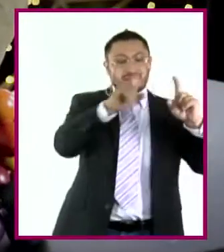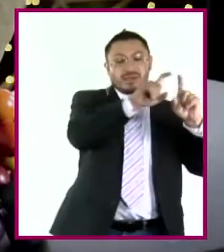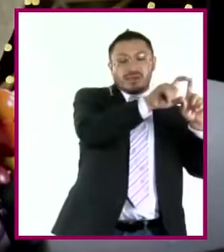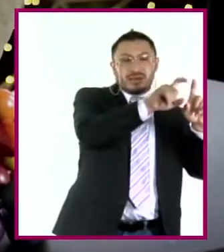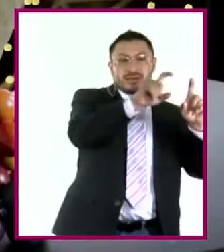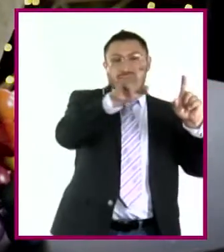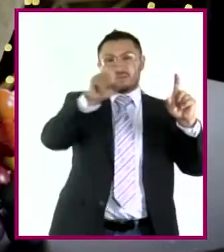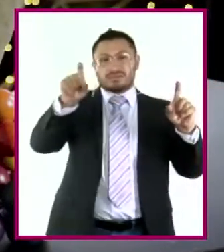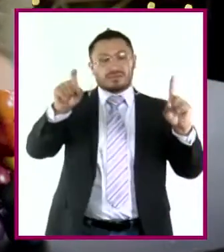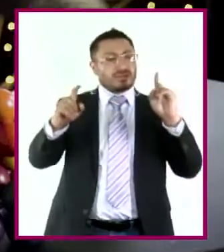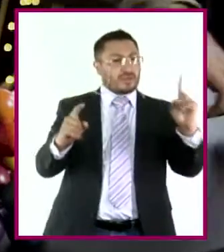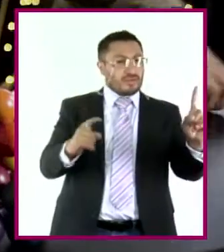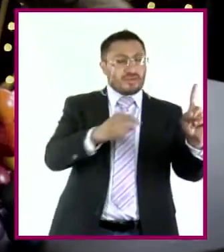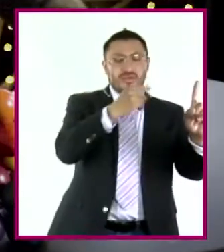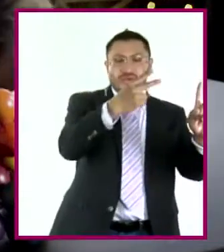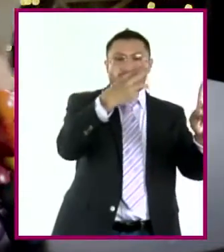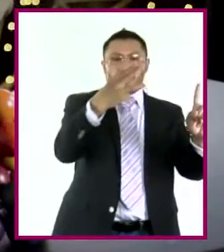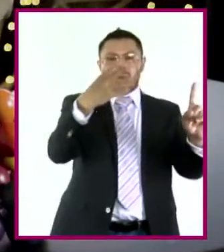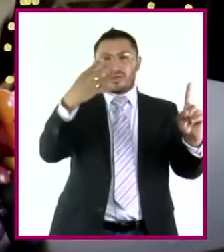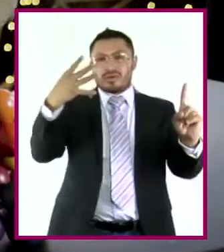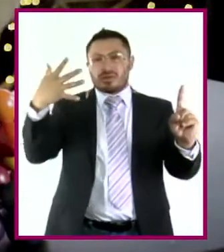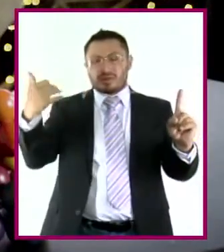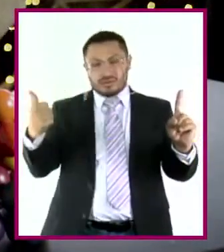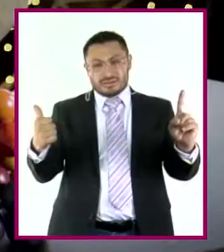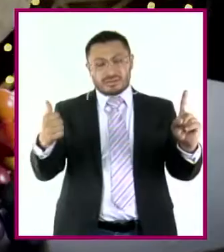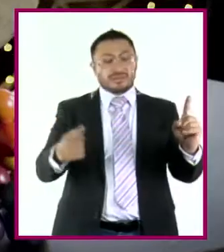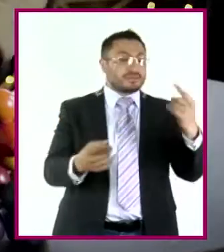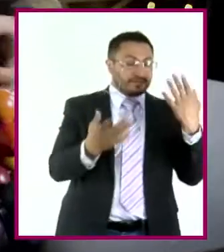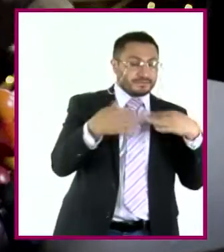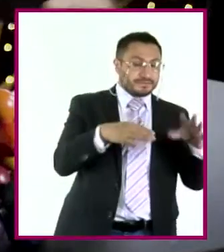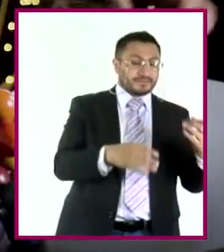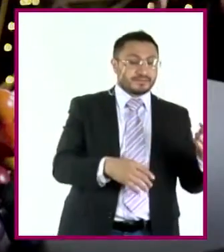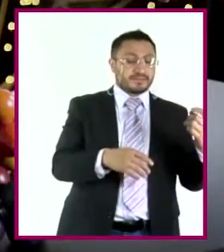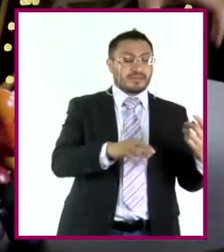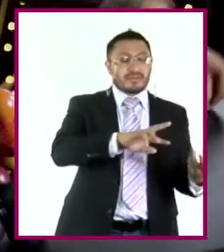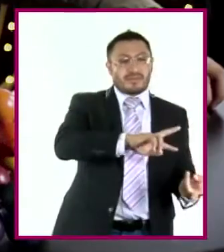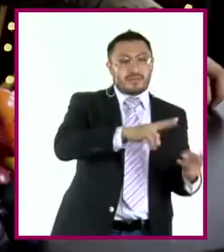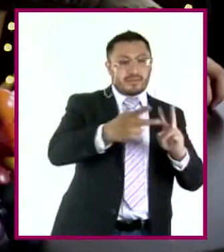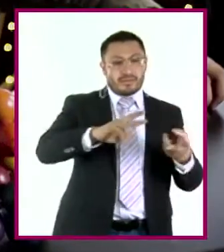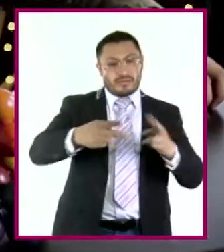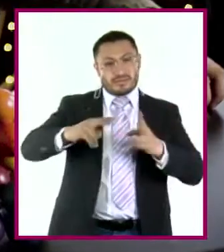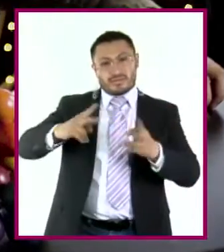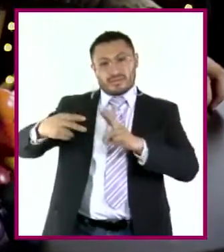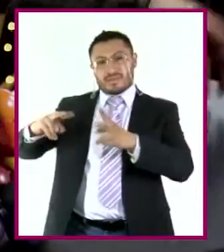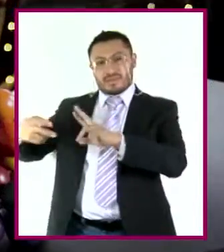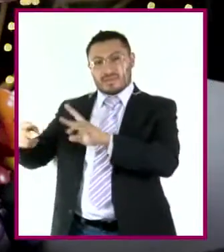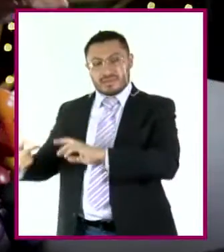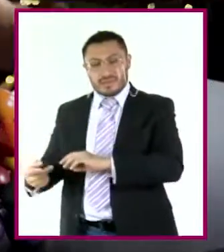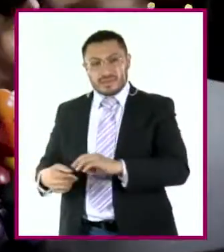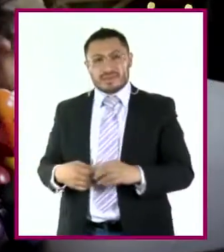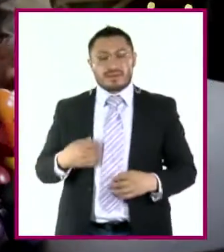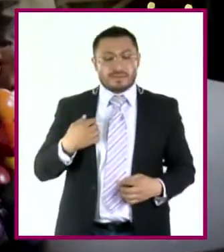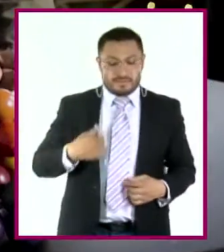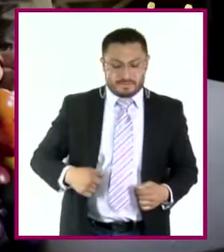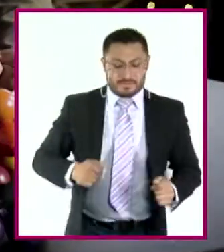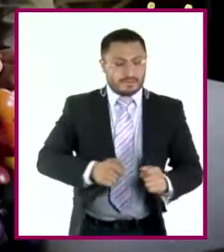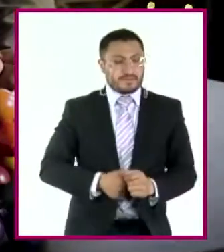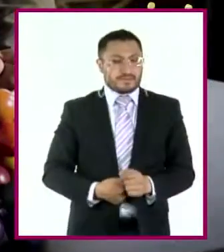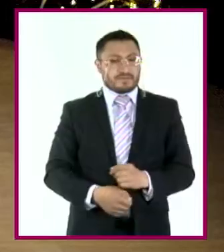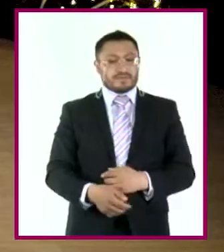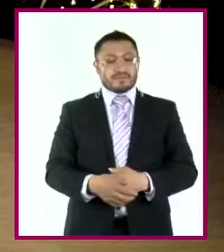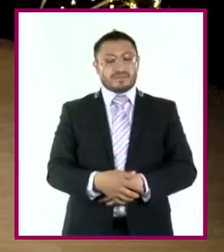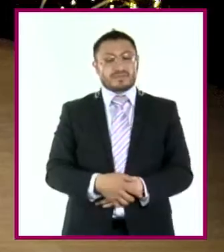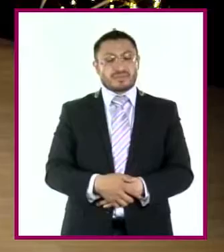ellos en orden ascendente y debajo de ella hagamos una sucesión de los números del n al 1 en orden decreciente.